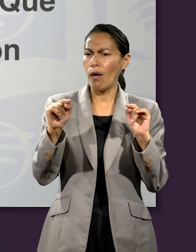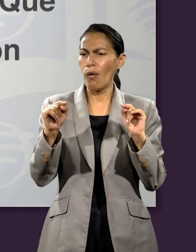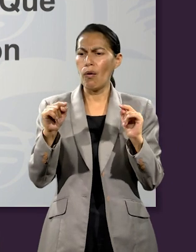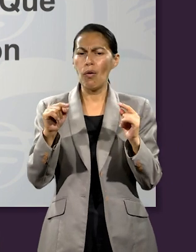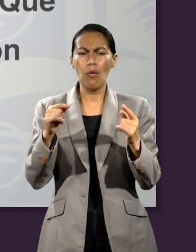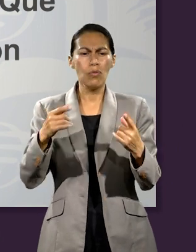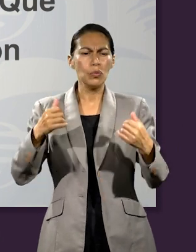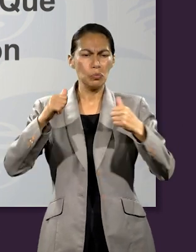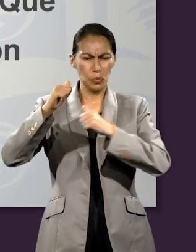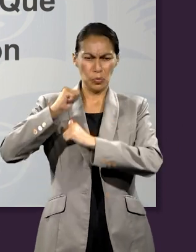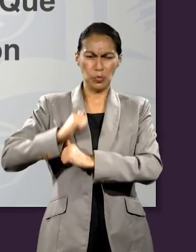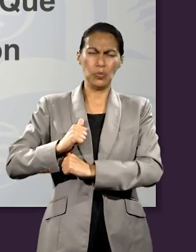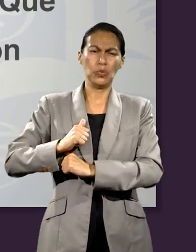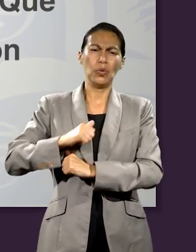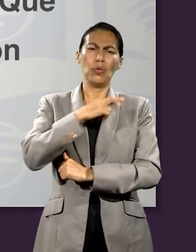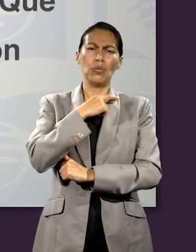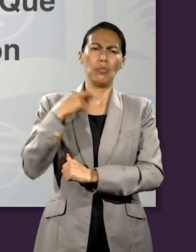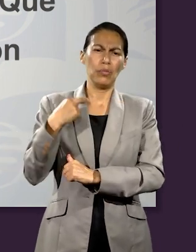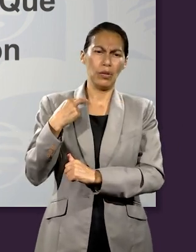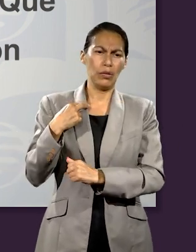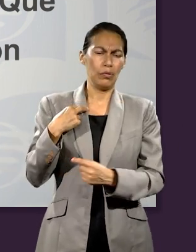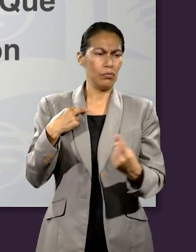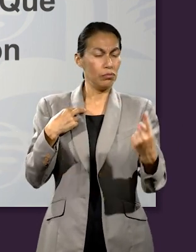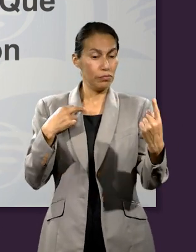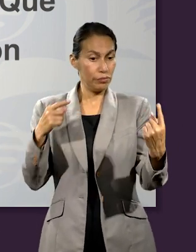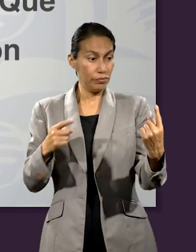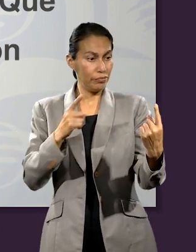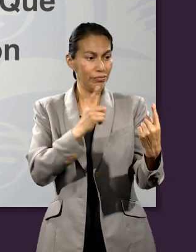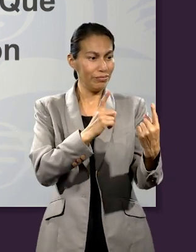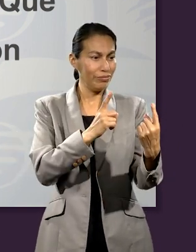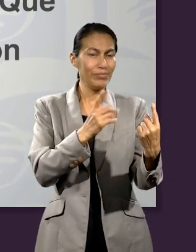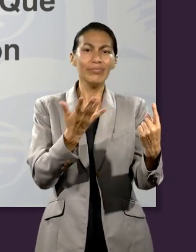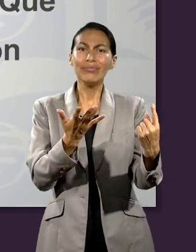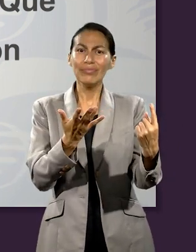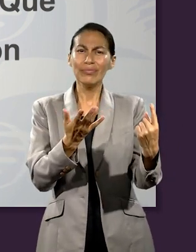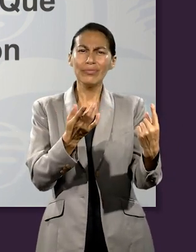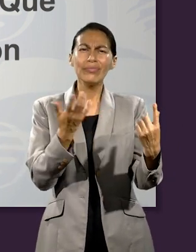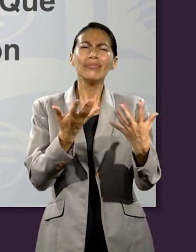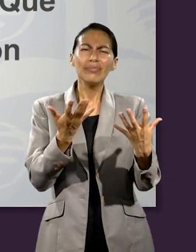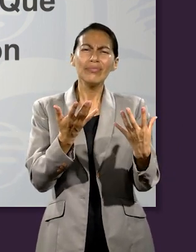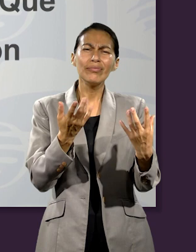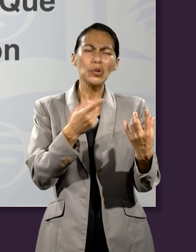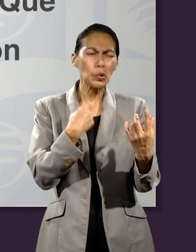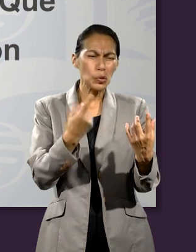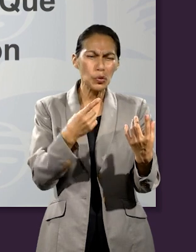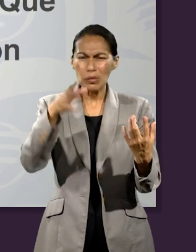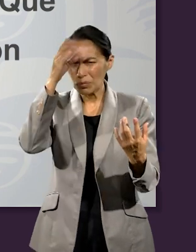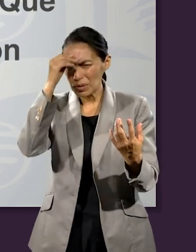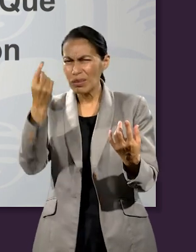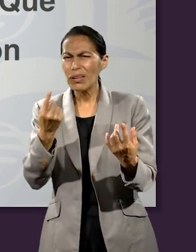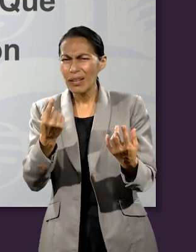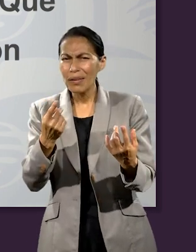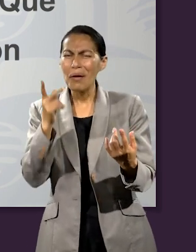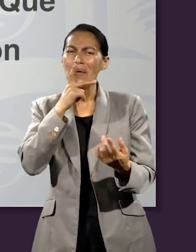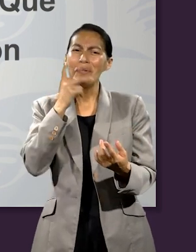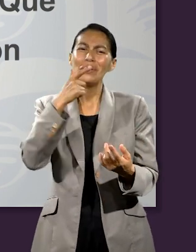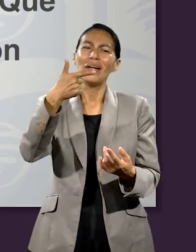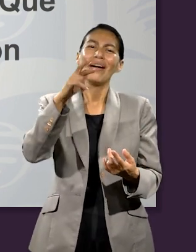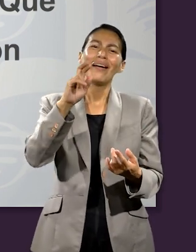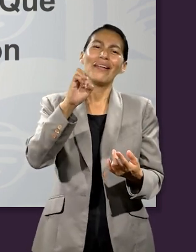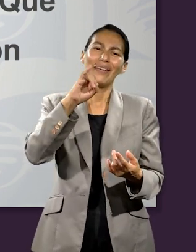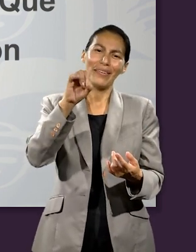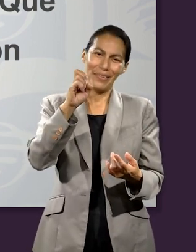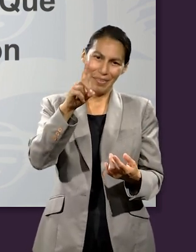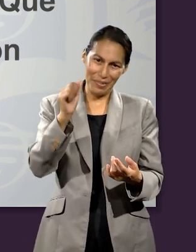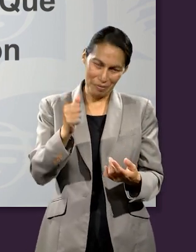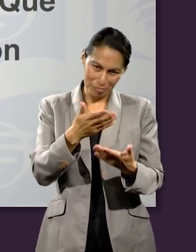centurión romano. ¿Por qué le habló a centurión romano? ¿Y qué acciones realizó este que quizá nosotros le vamos a imitar? Vamos a ir con el pastor